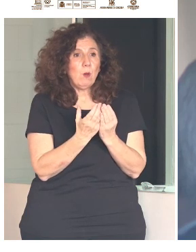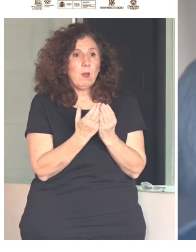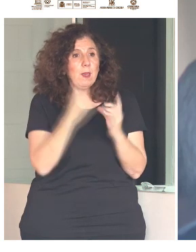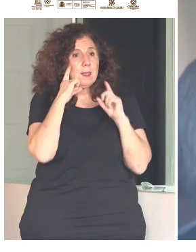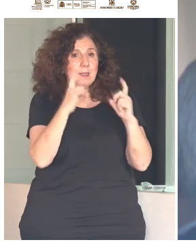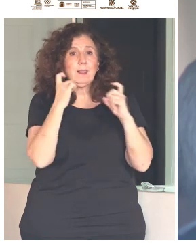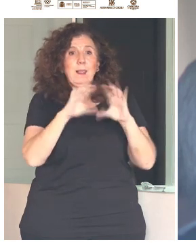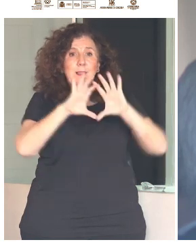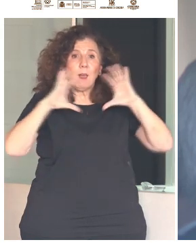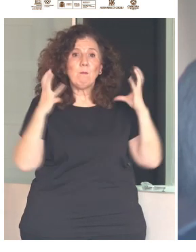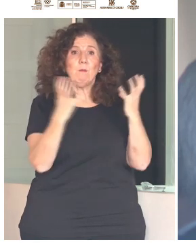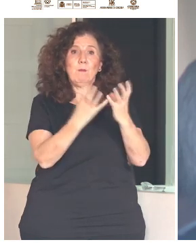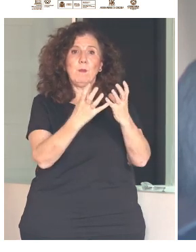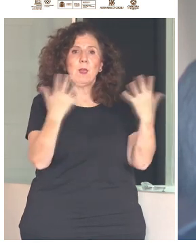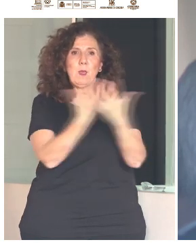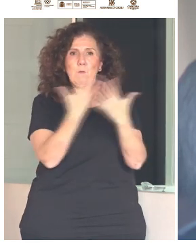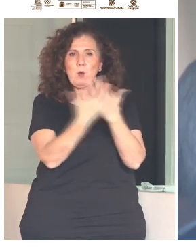pluralidad cultural.